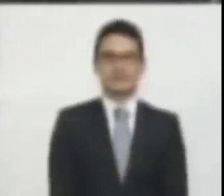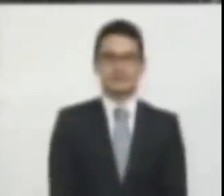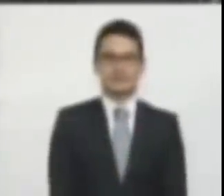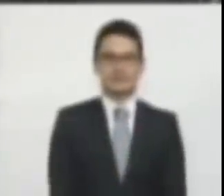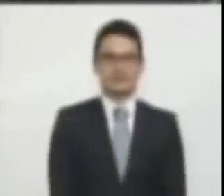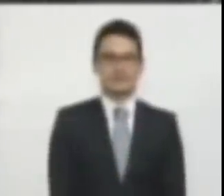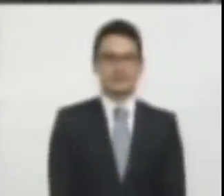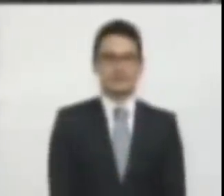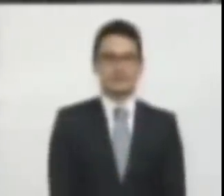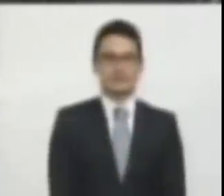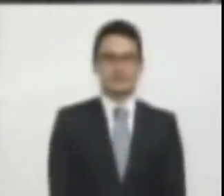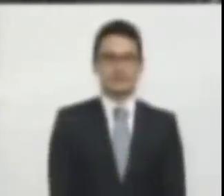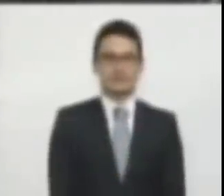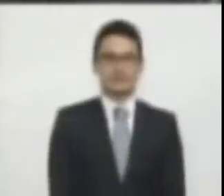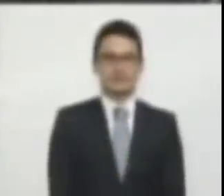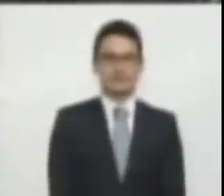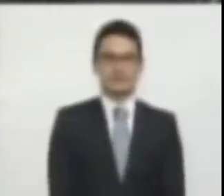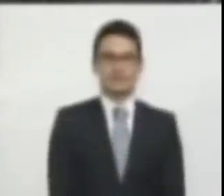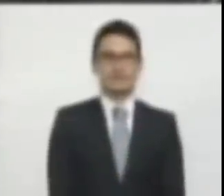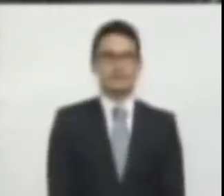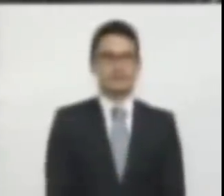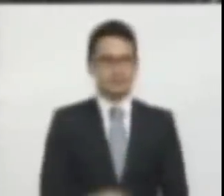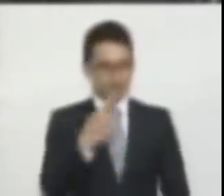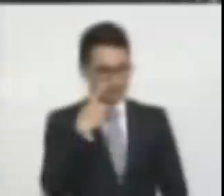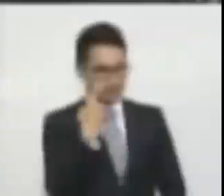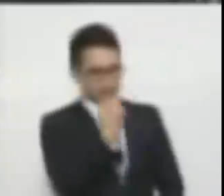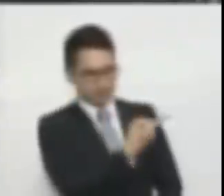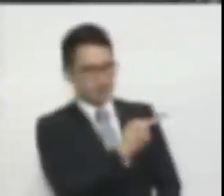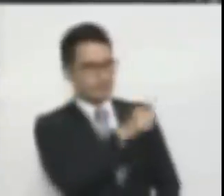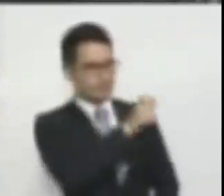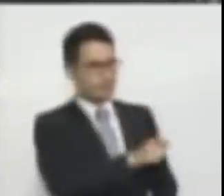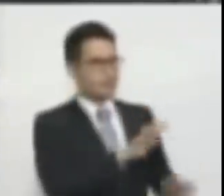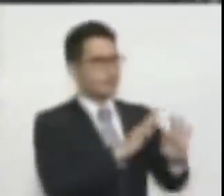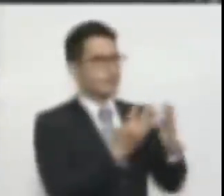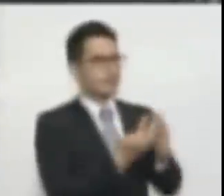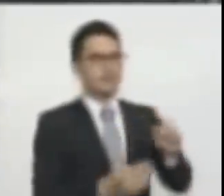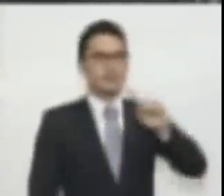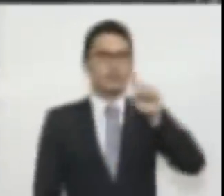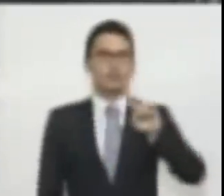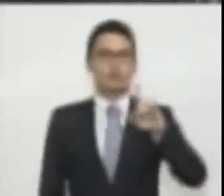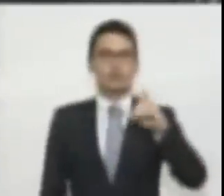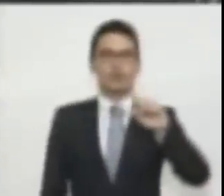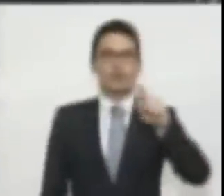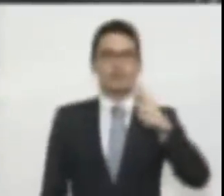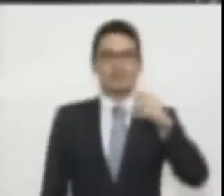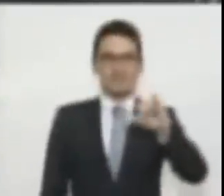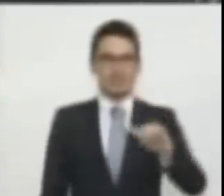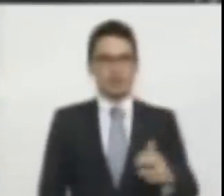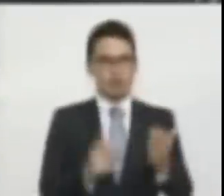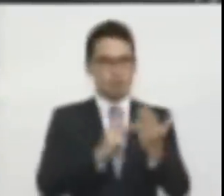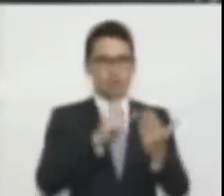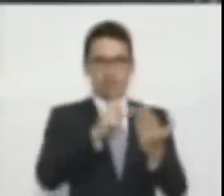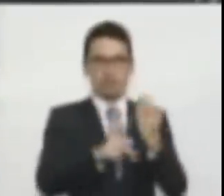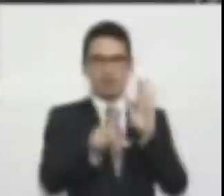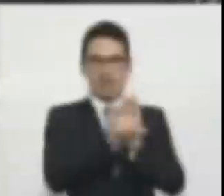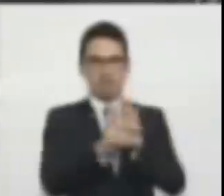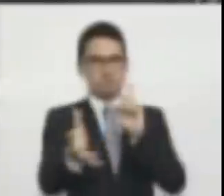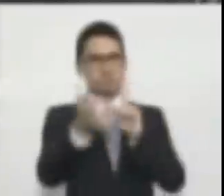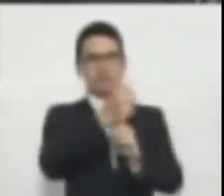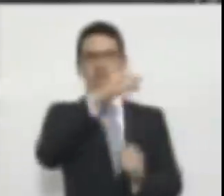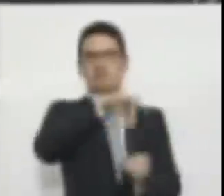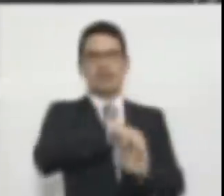Fíjese, senador Zulaski. ¿Por qué a usted no le va a caminar ese proyecto de ley electoral?